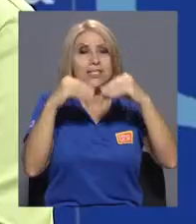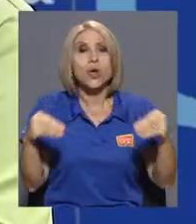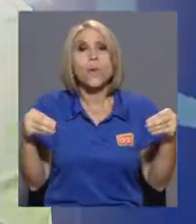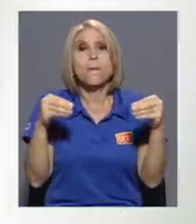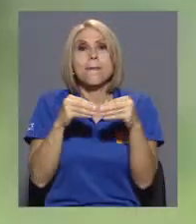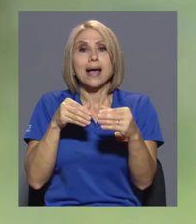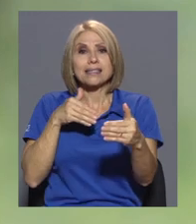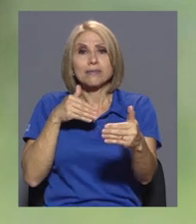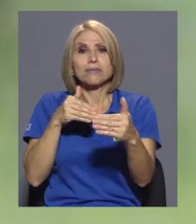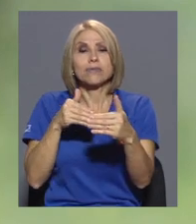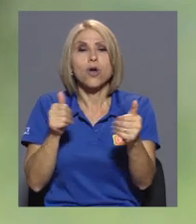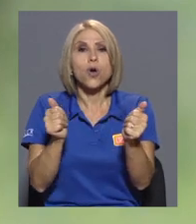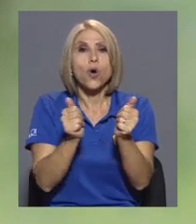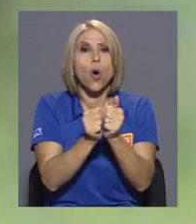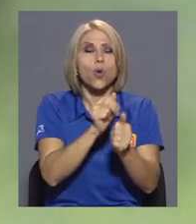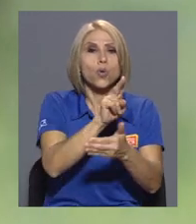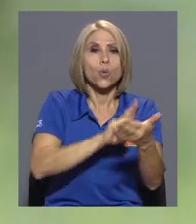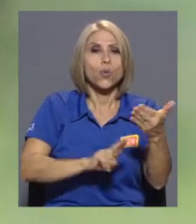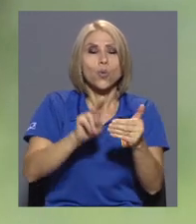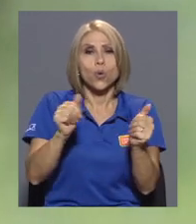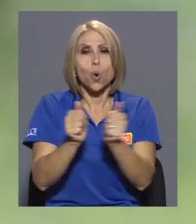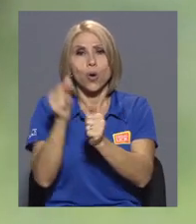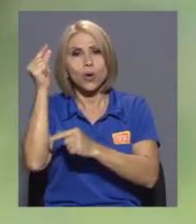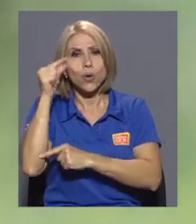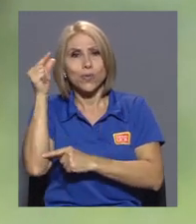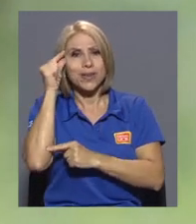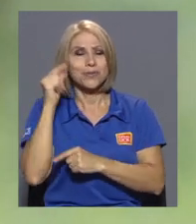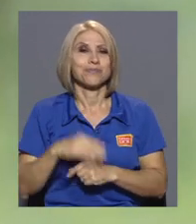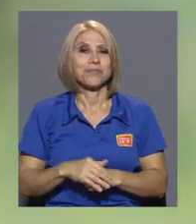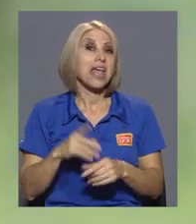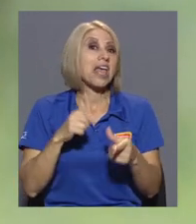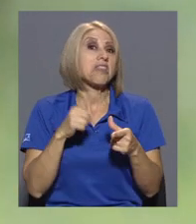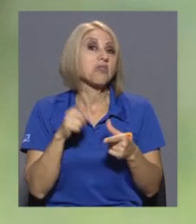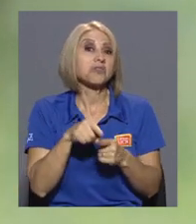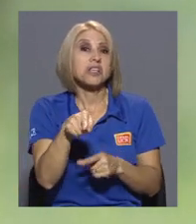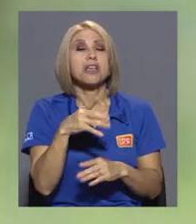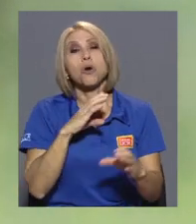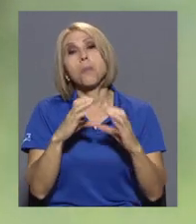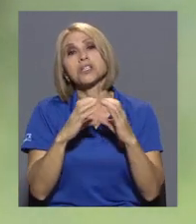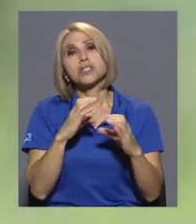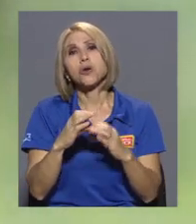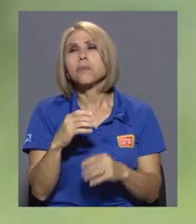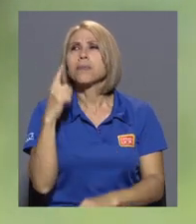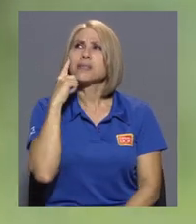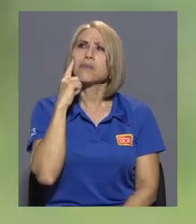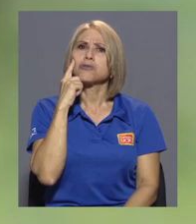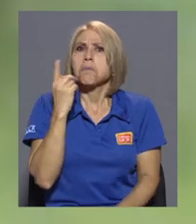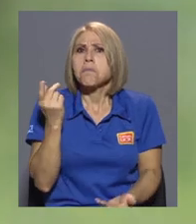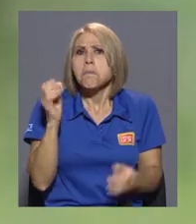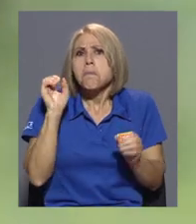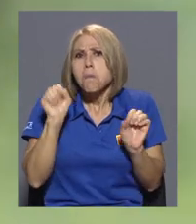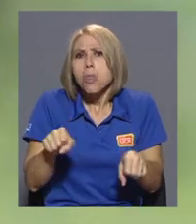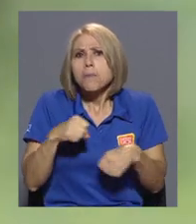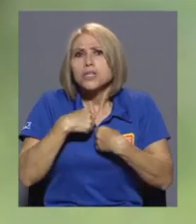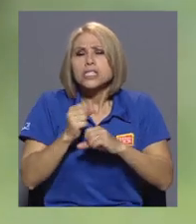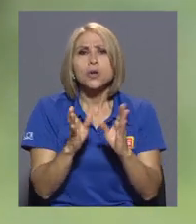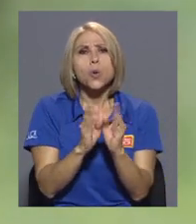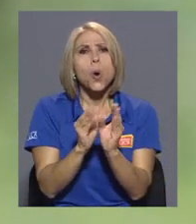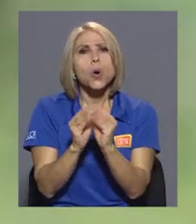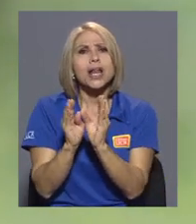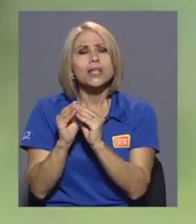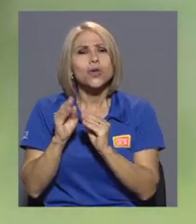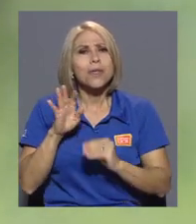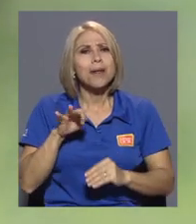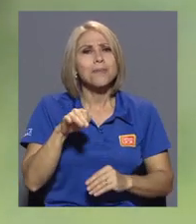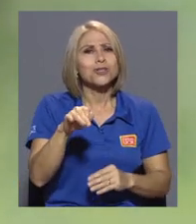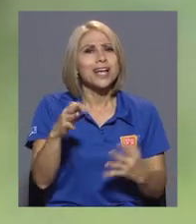en este caso, y también con el gobierno. Entonces, en una conversación simplemente dijimos, bueno, ¿y por qué no hacemos un congreso de mariposarios? Con todo lo